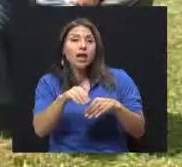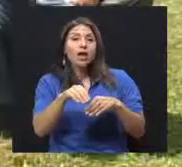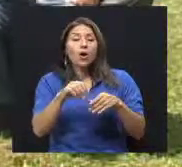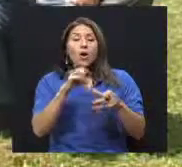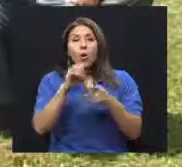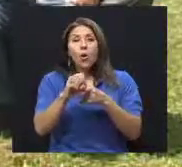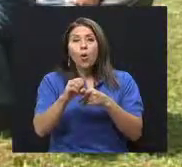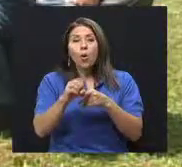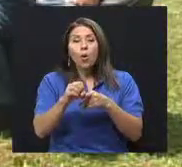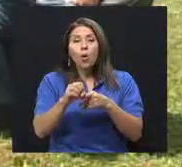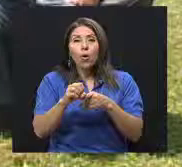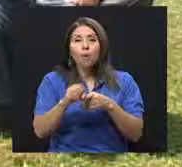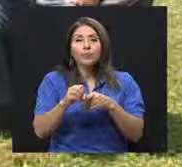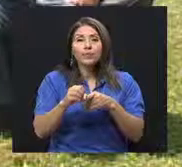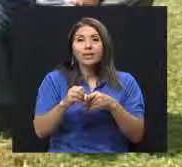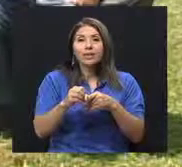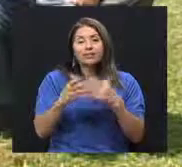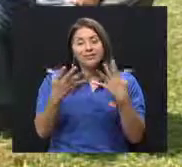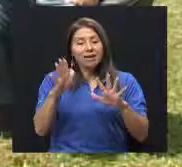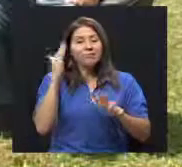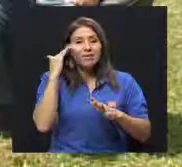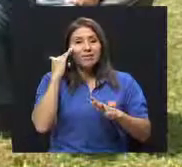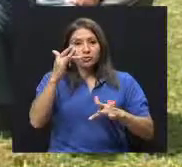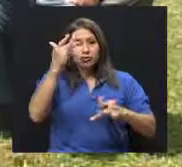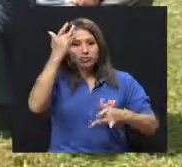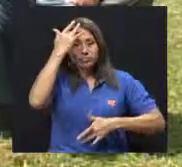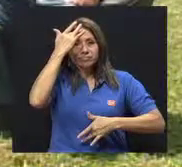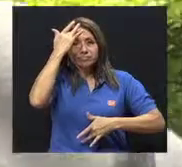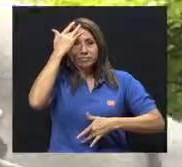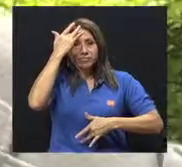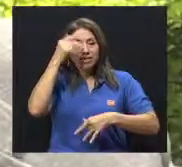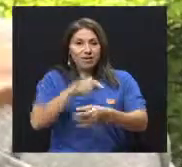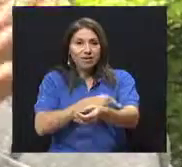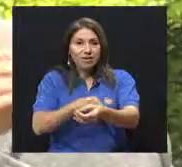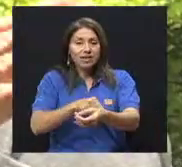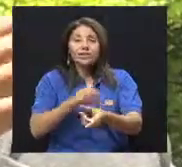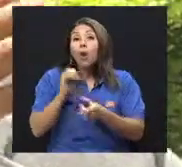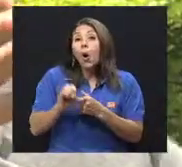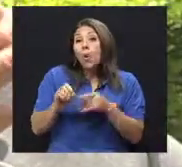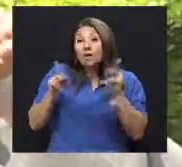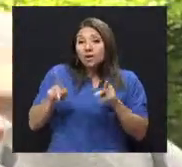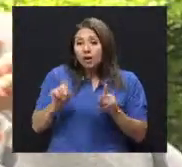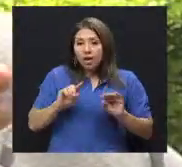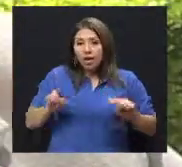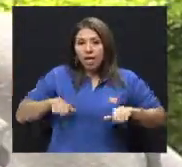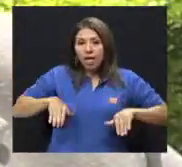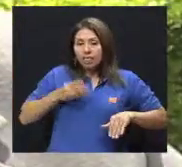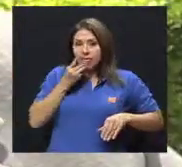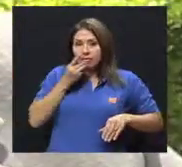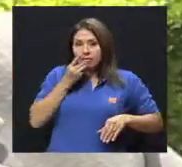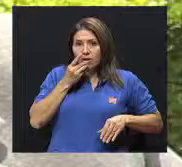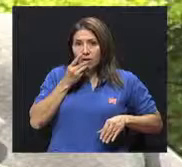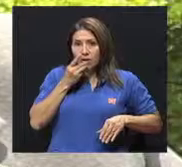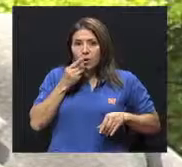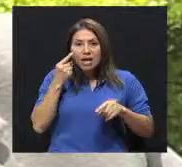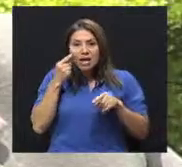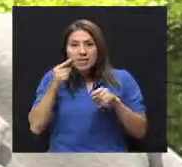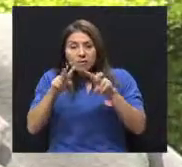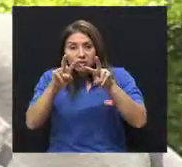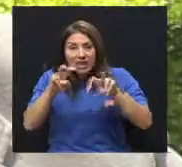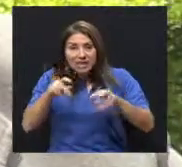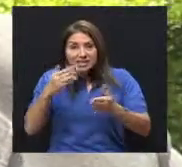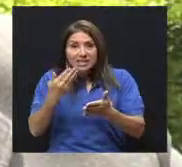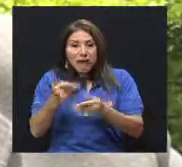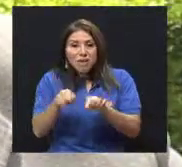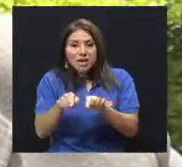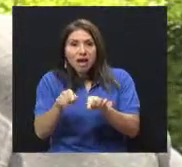126 en ayuno, más de 200 en ayuno. Ahora se baja a 120, se quiere bajar más para